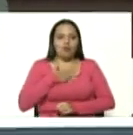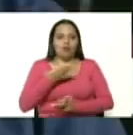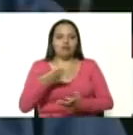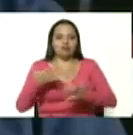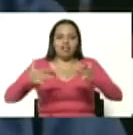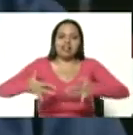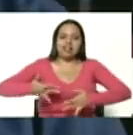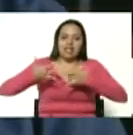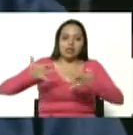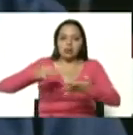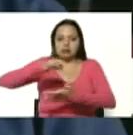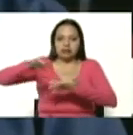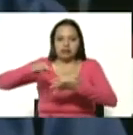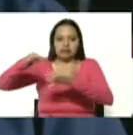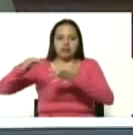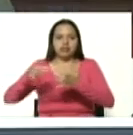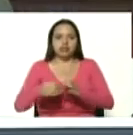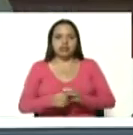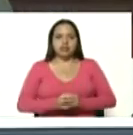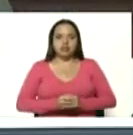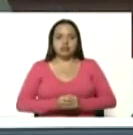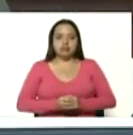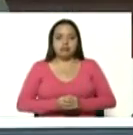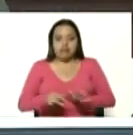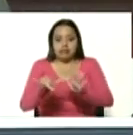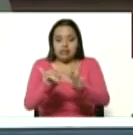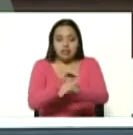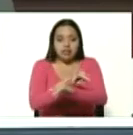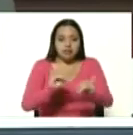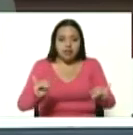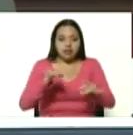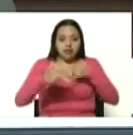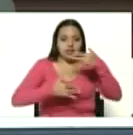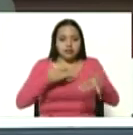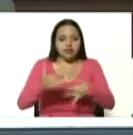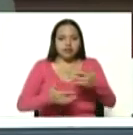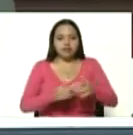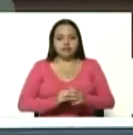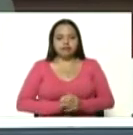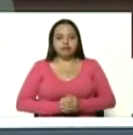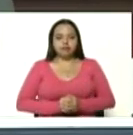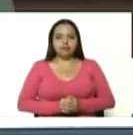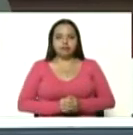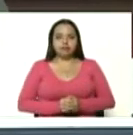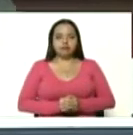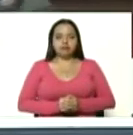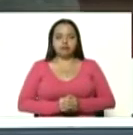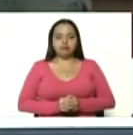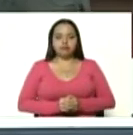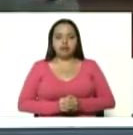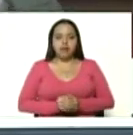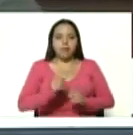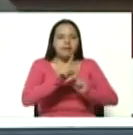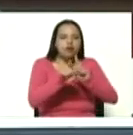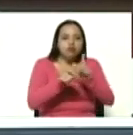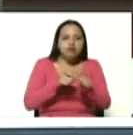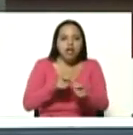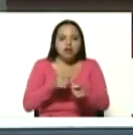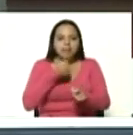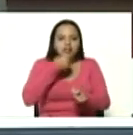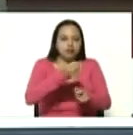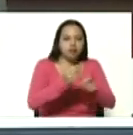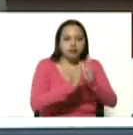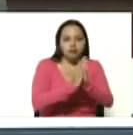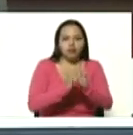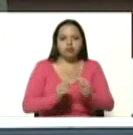bueno me atrevería ya terminando este acto a preguntarle un micrófono por